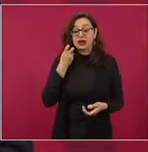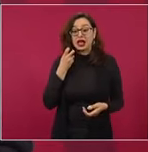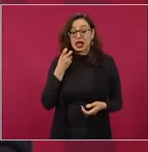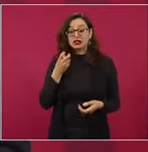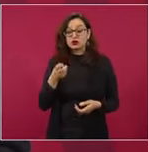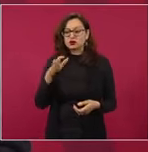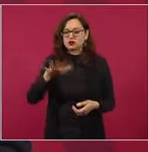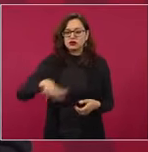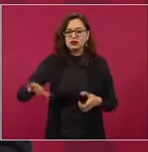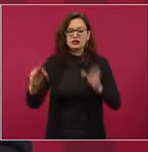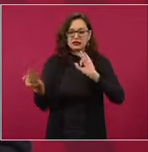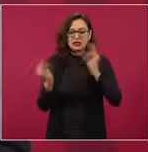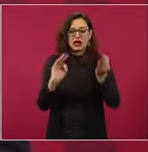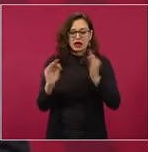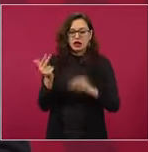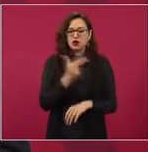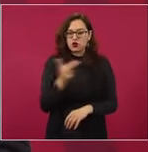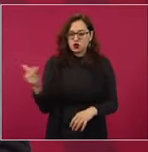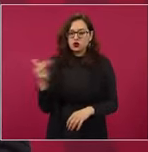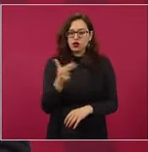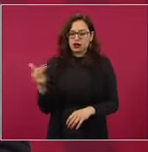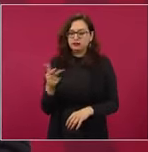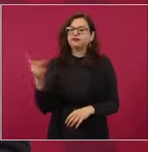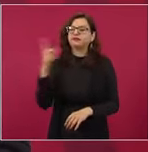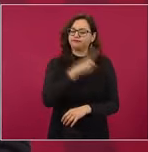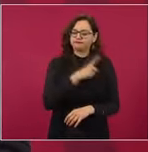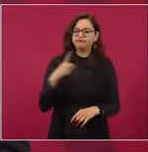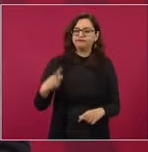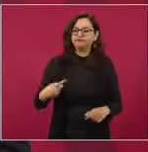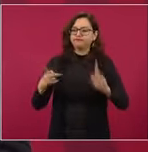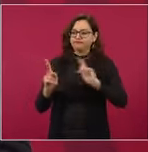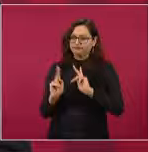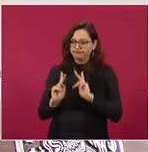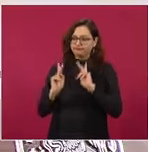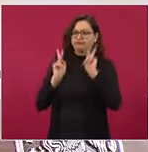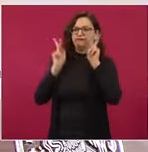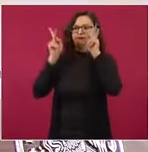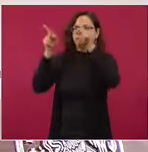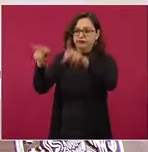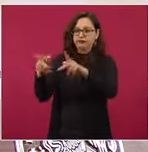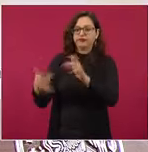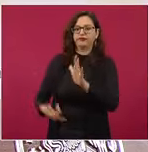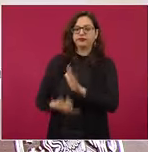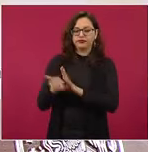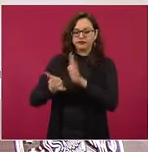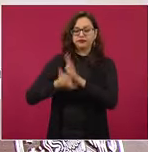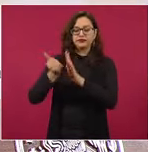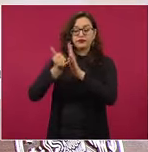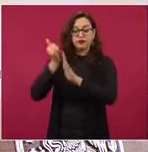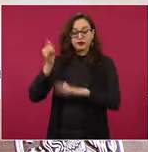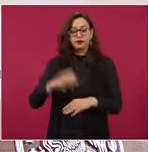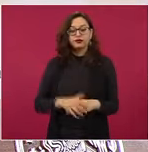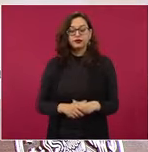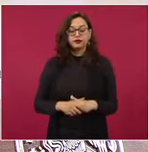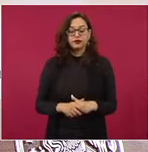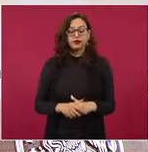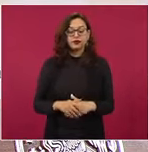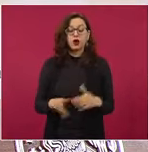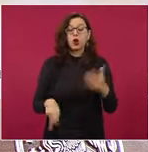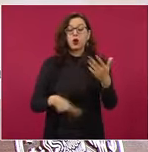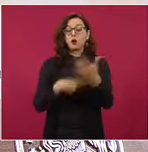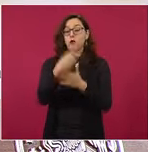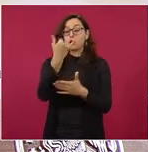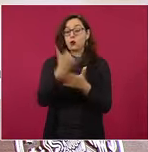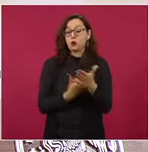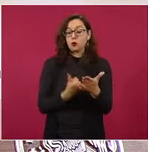están los hoteles. Entonces, vamos a hacer ese puente. Originalmente el proyecto contemplaba